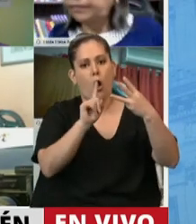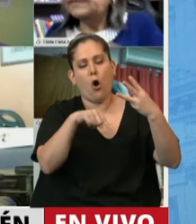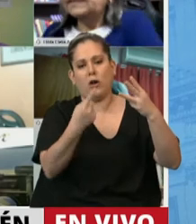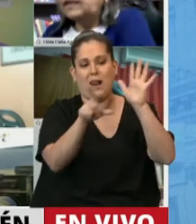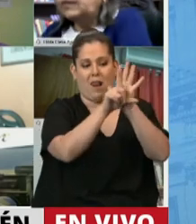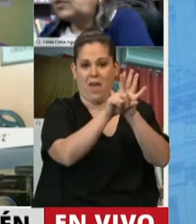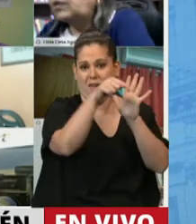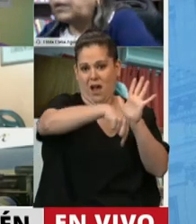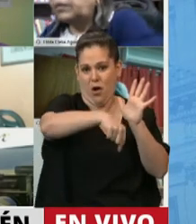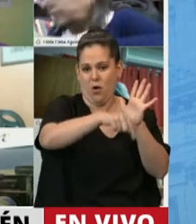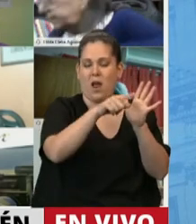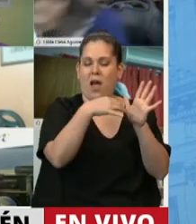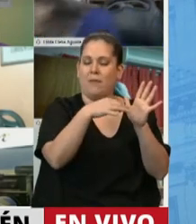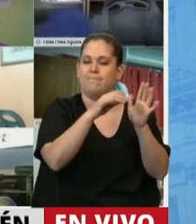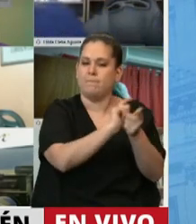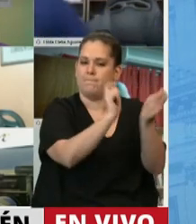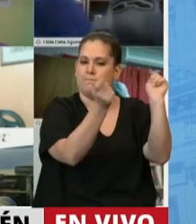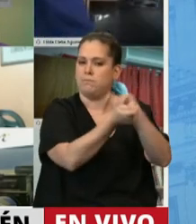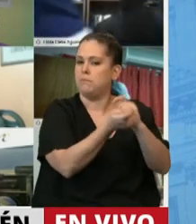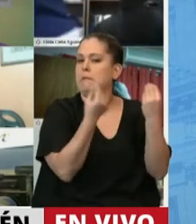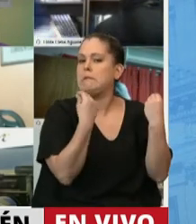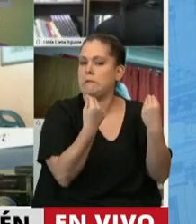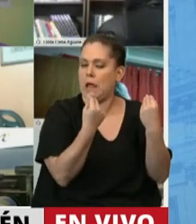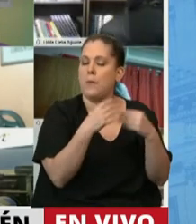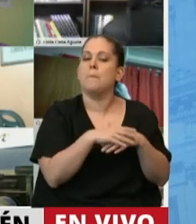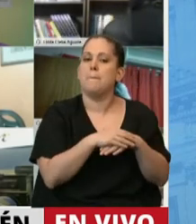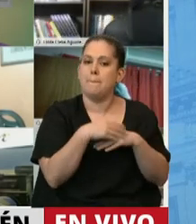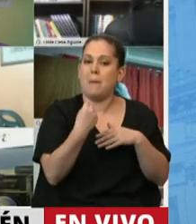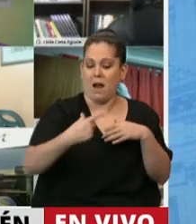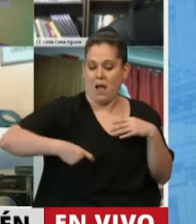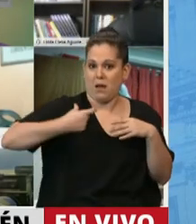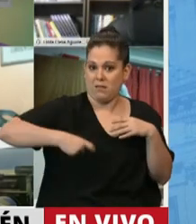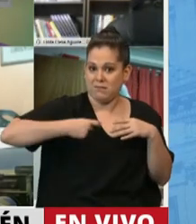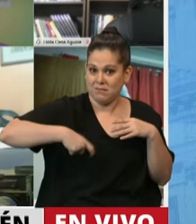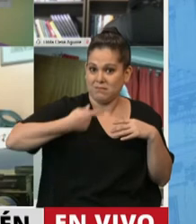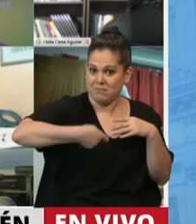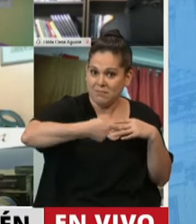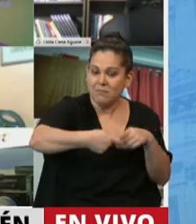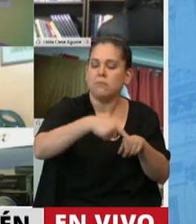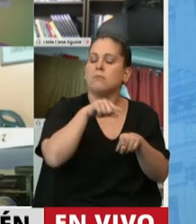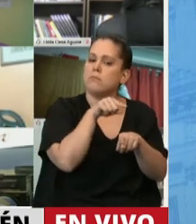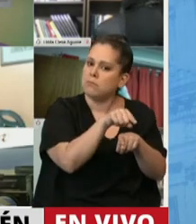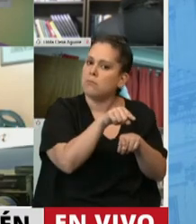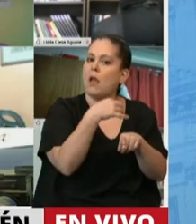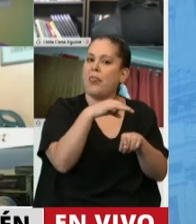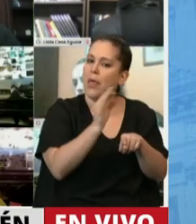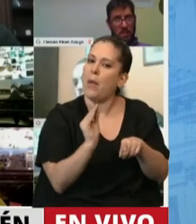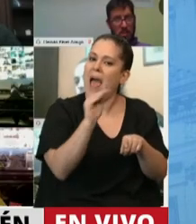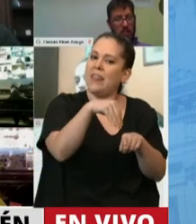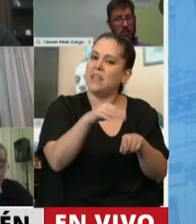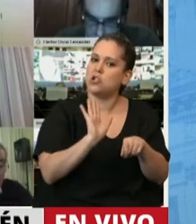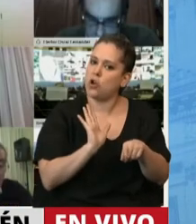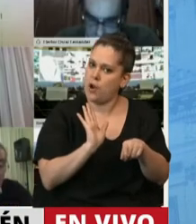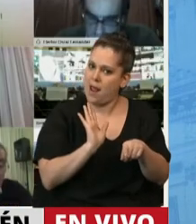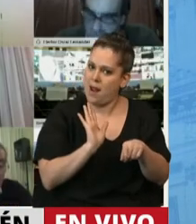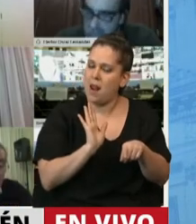actual para resaltar es que los beneficios en las contribuciones patronales contemplan incentivos adicionales